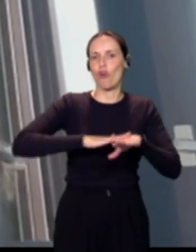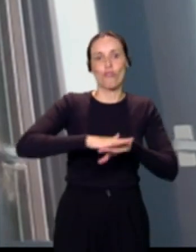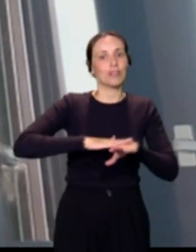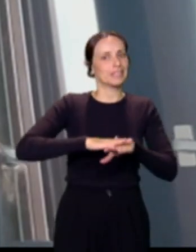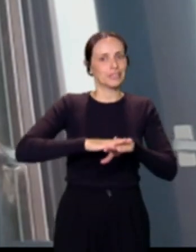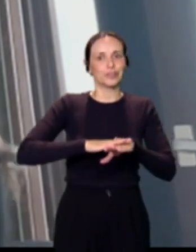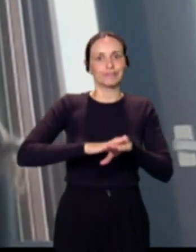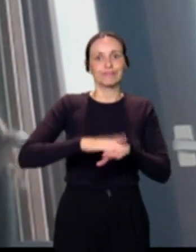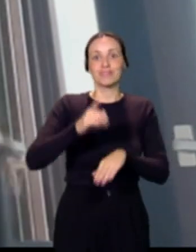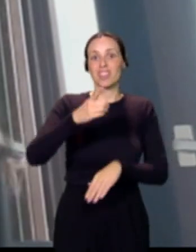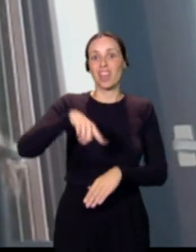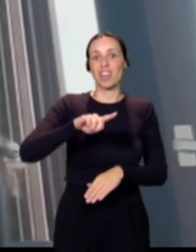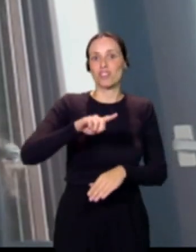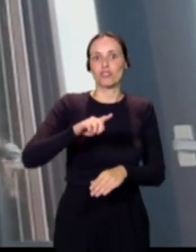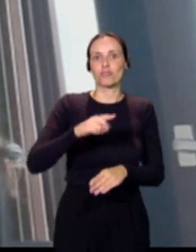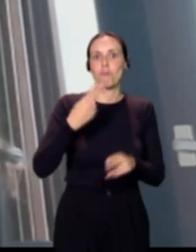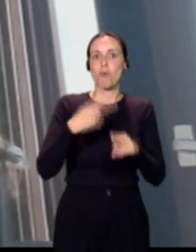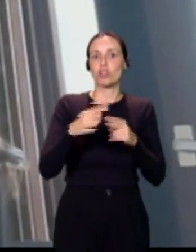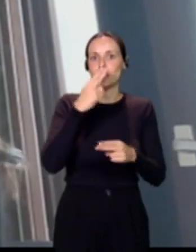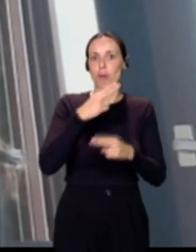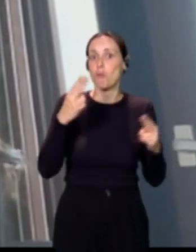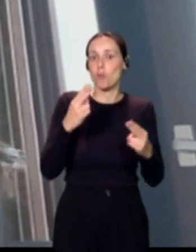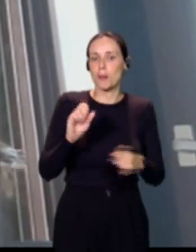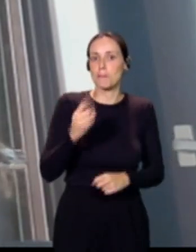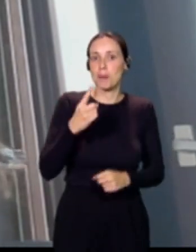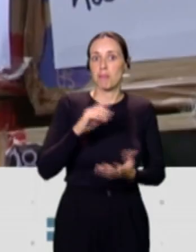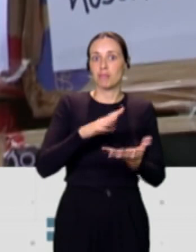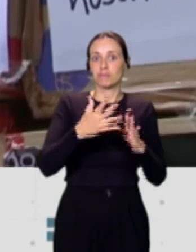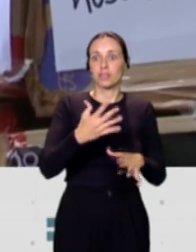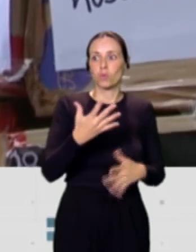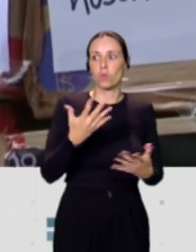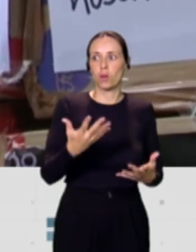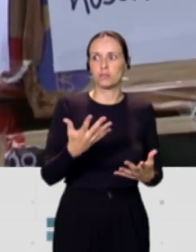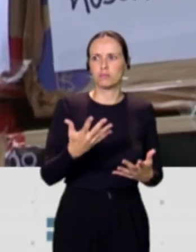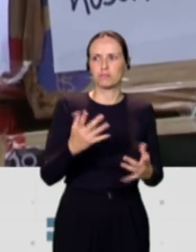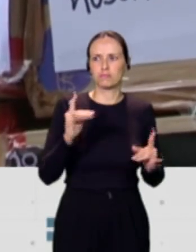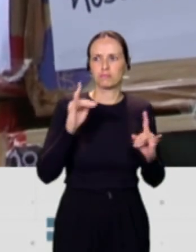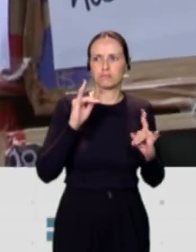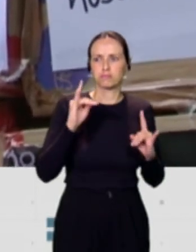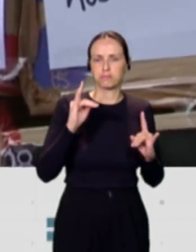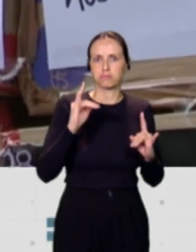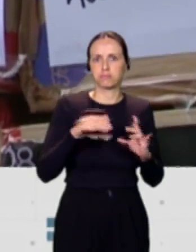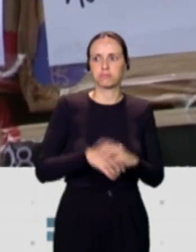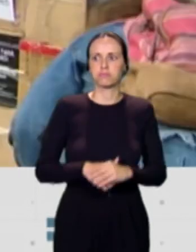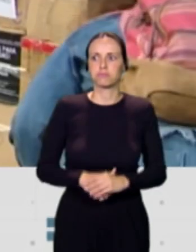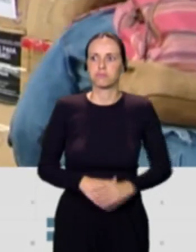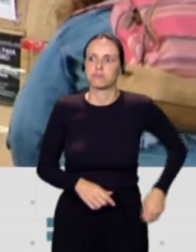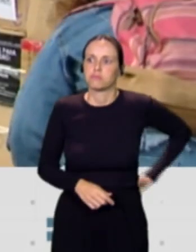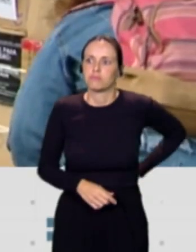lo primero que una de las primeras políticas públicas que ha llevado a cabo es permitir que los